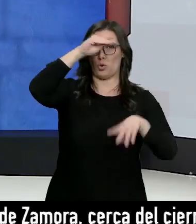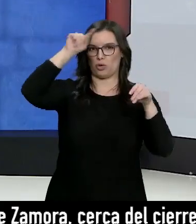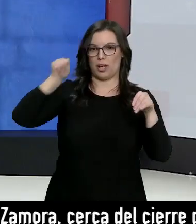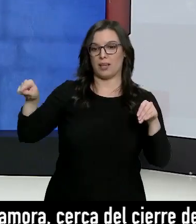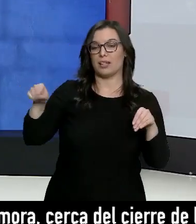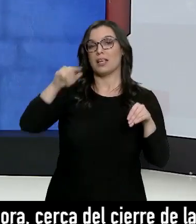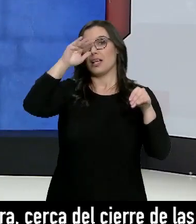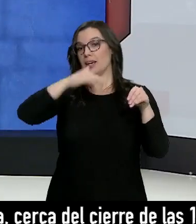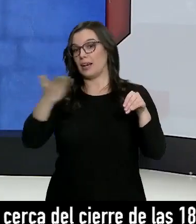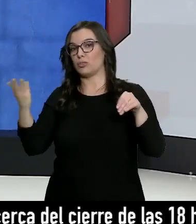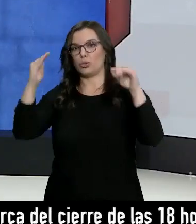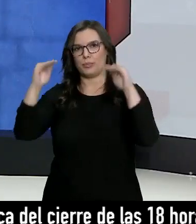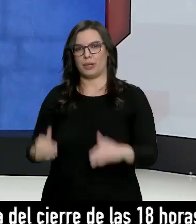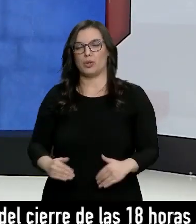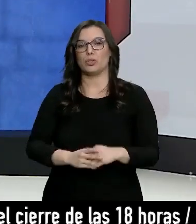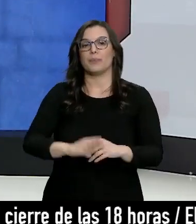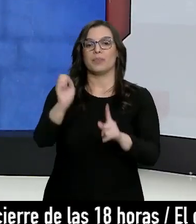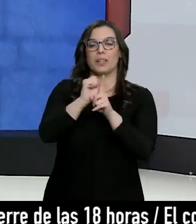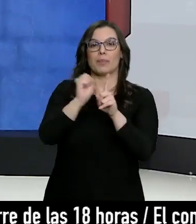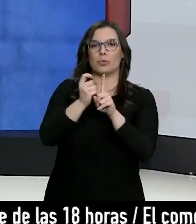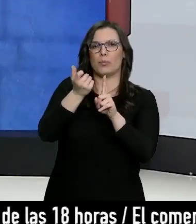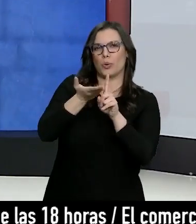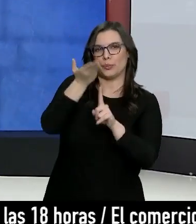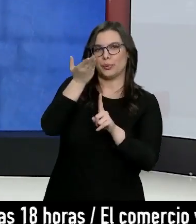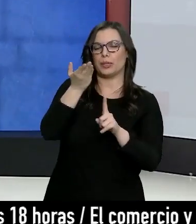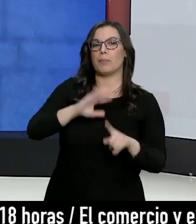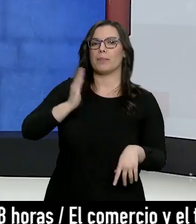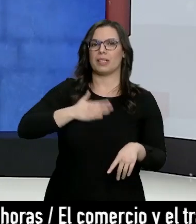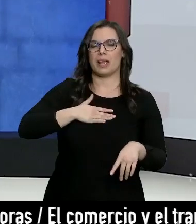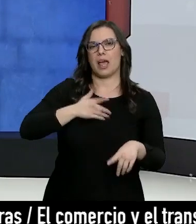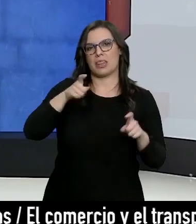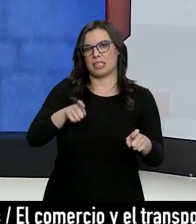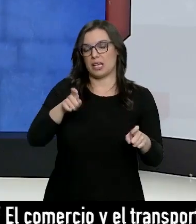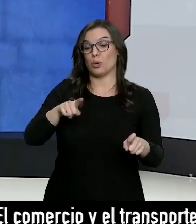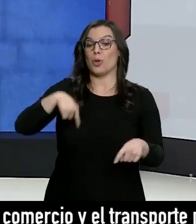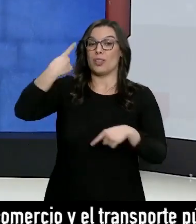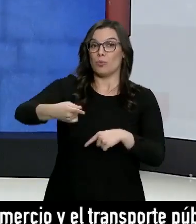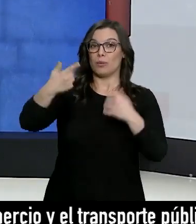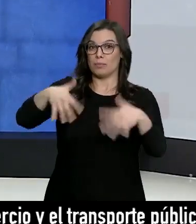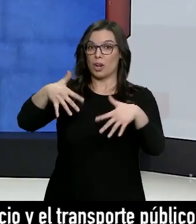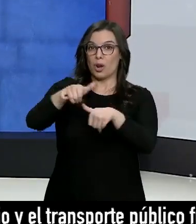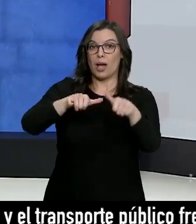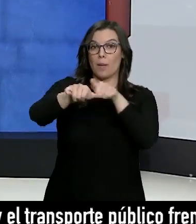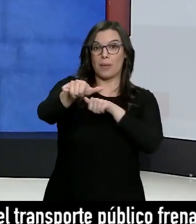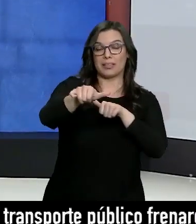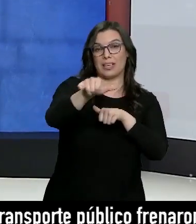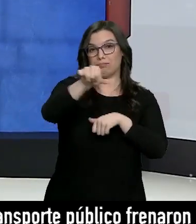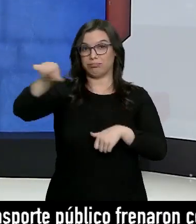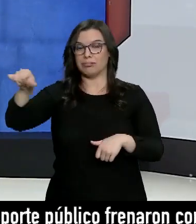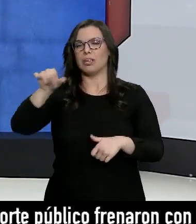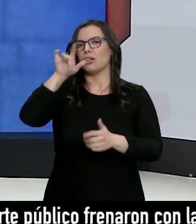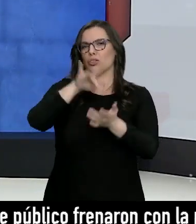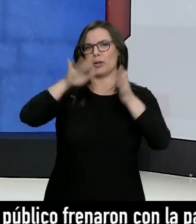claramente a menos. Las temperaturas suben un poco. Mañana también será un día de tregua, pero esperamos que a partir del miércoles, toda la segunda mitad de la semana,